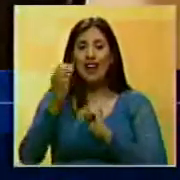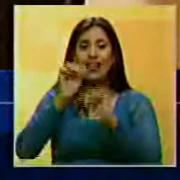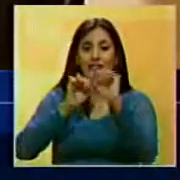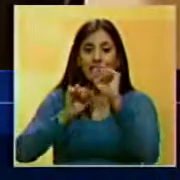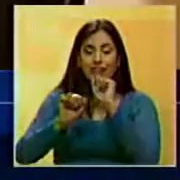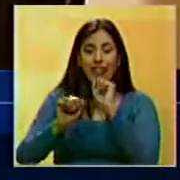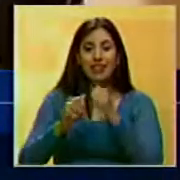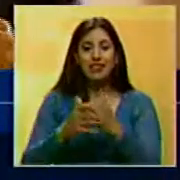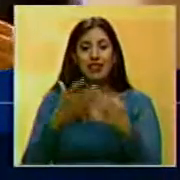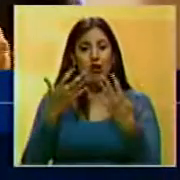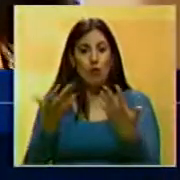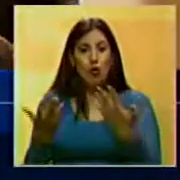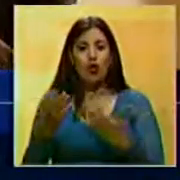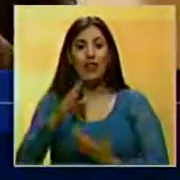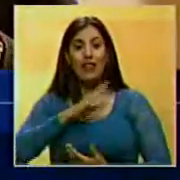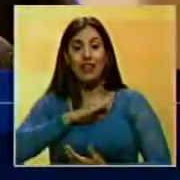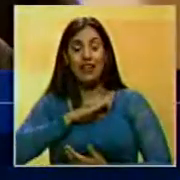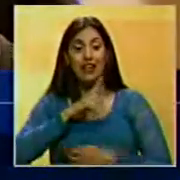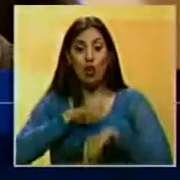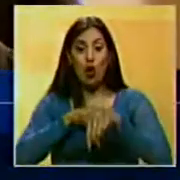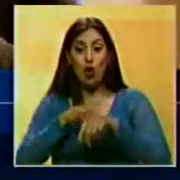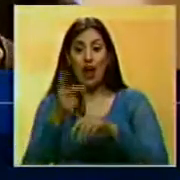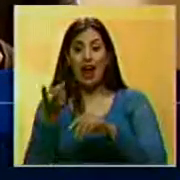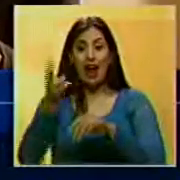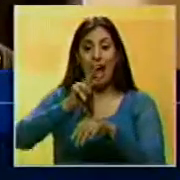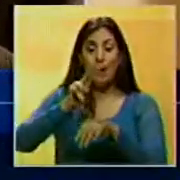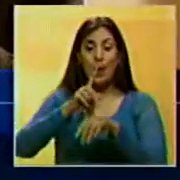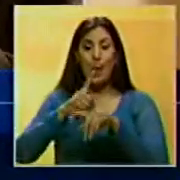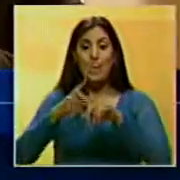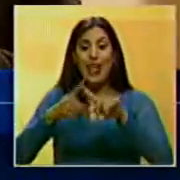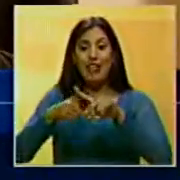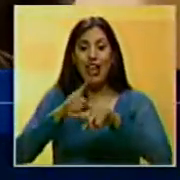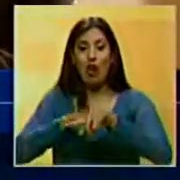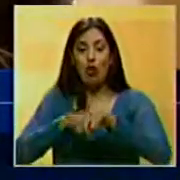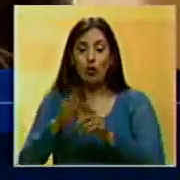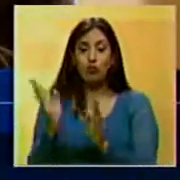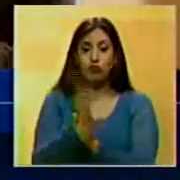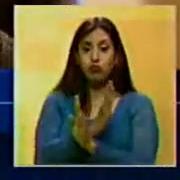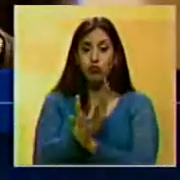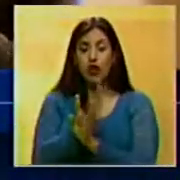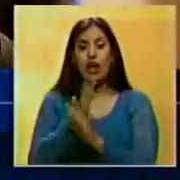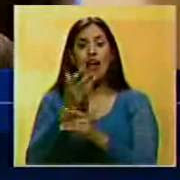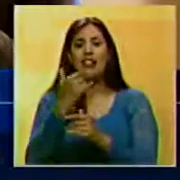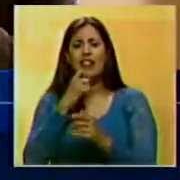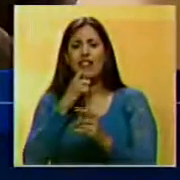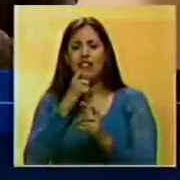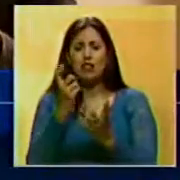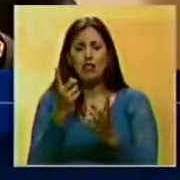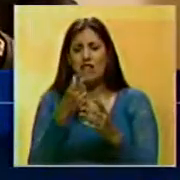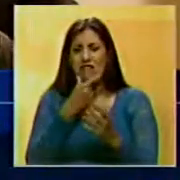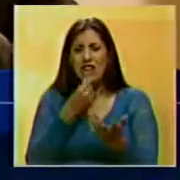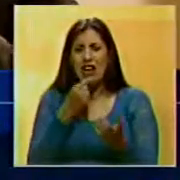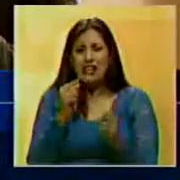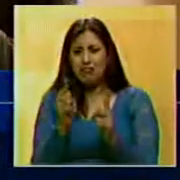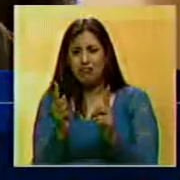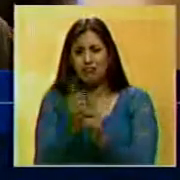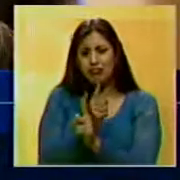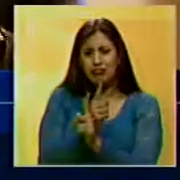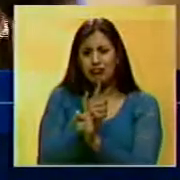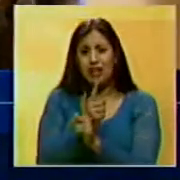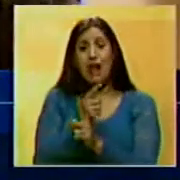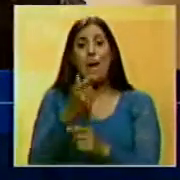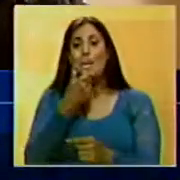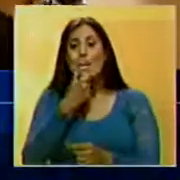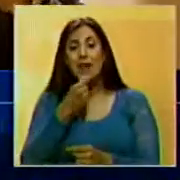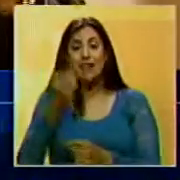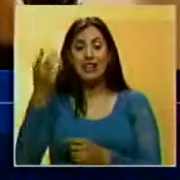previsiones de manera tal que, cuando se haga este cambio de media hora, que no es en lo absoluto difícil, es algo muy sencillo. De hecho, es